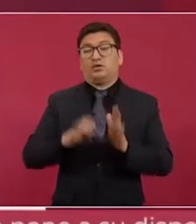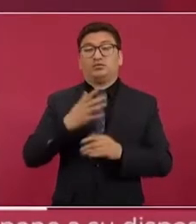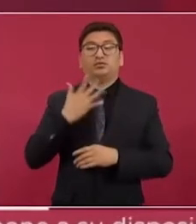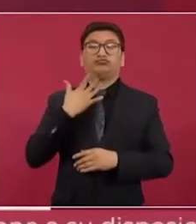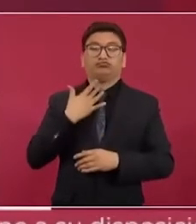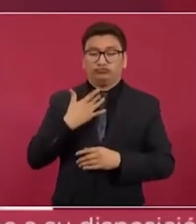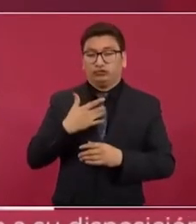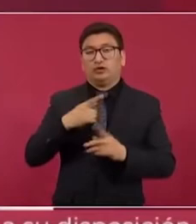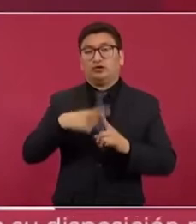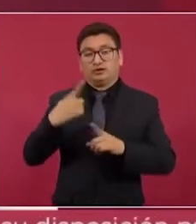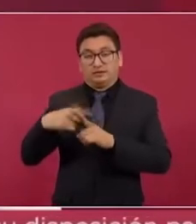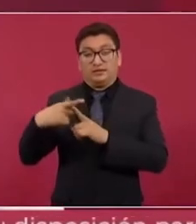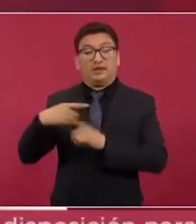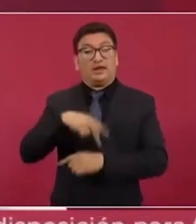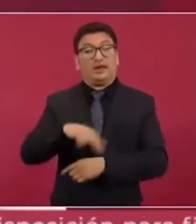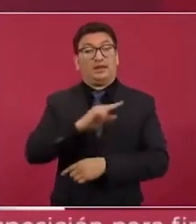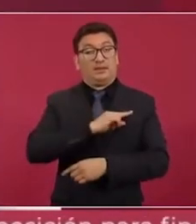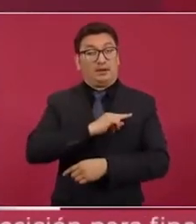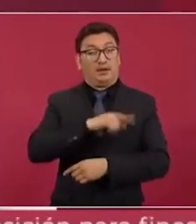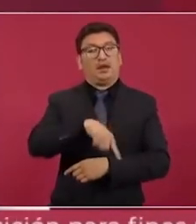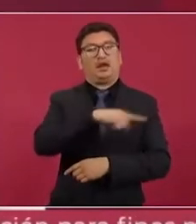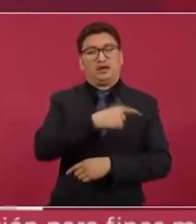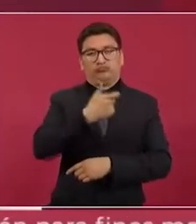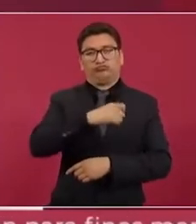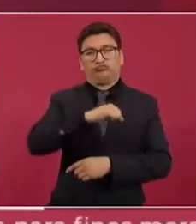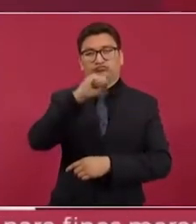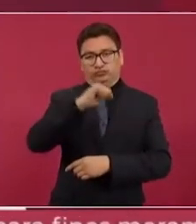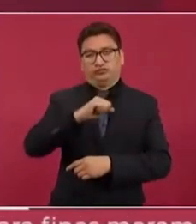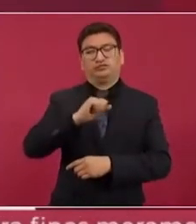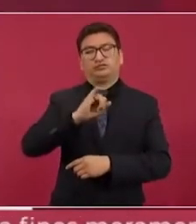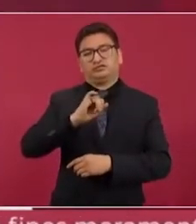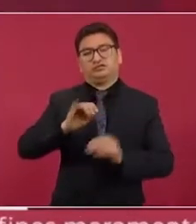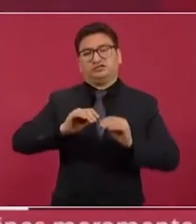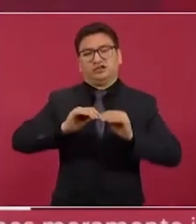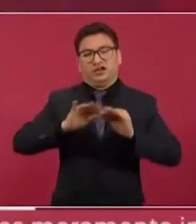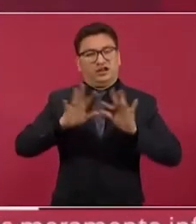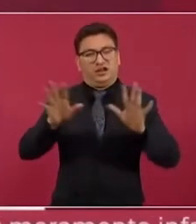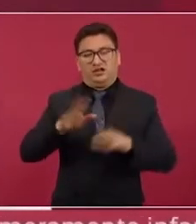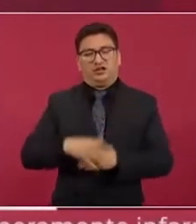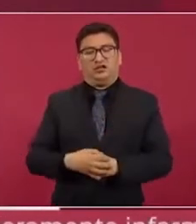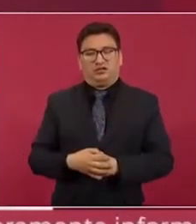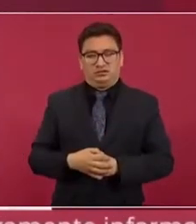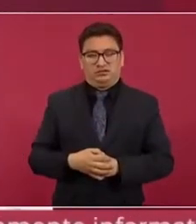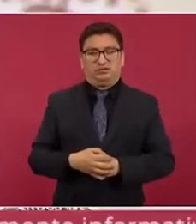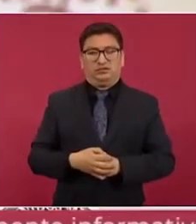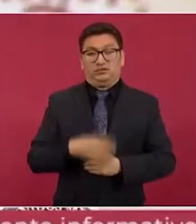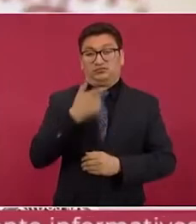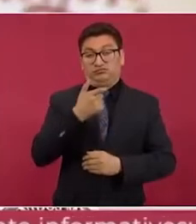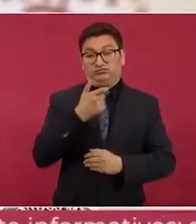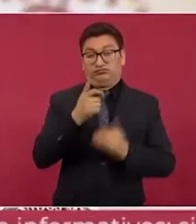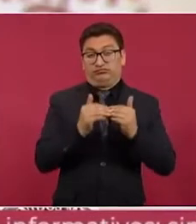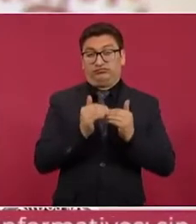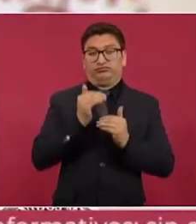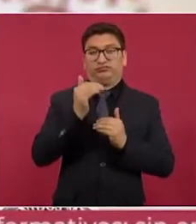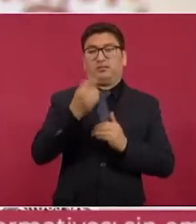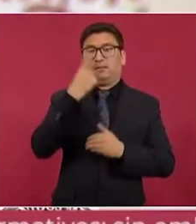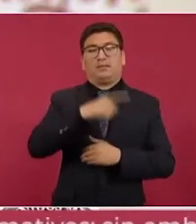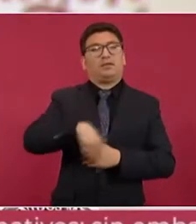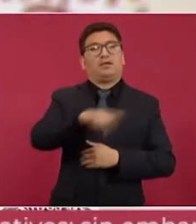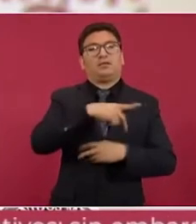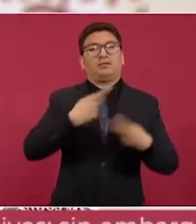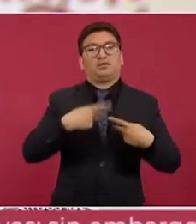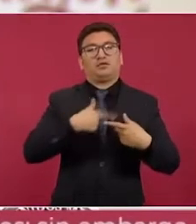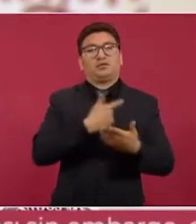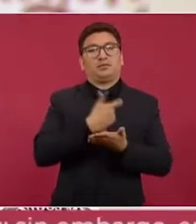los privados trasladarían directa e indirectamente los costos a los usuarios.